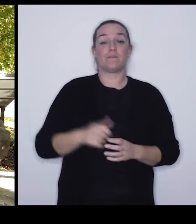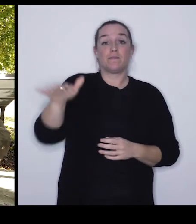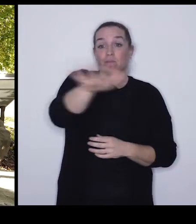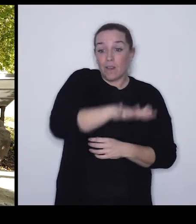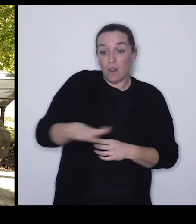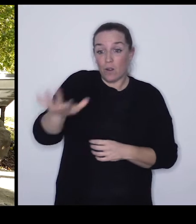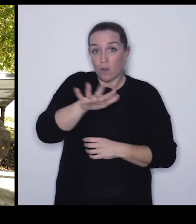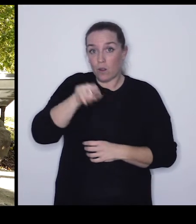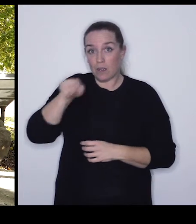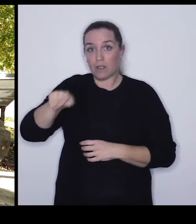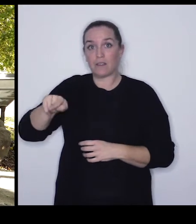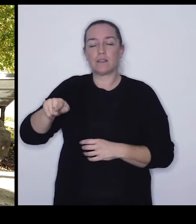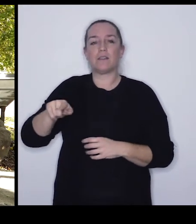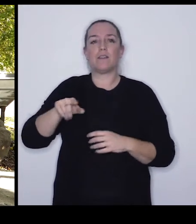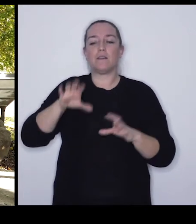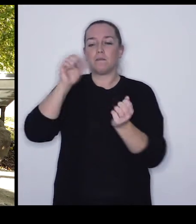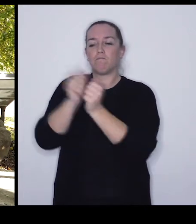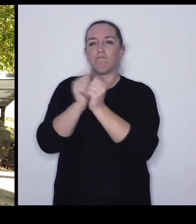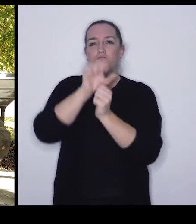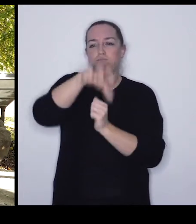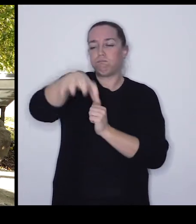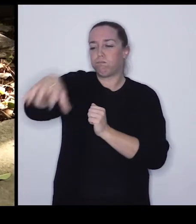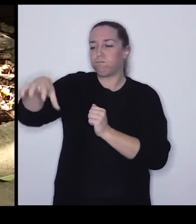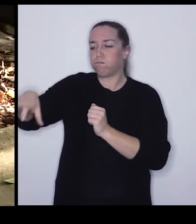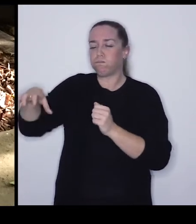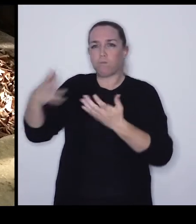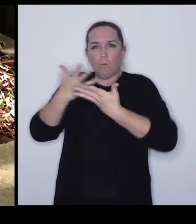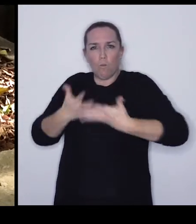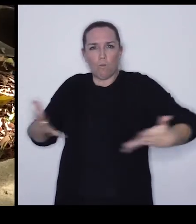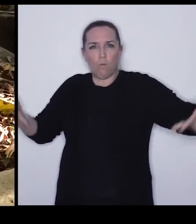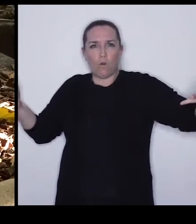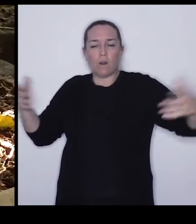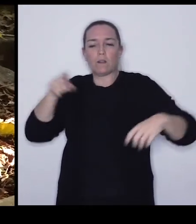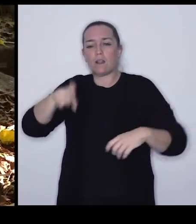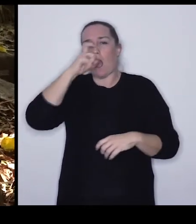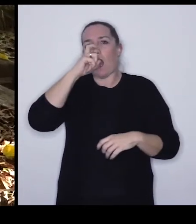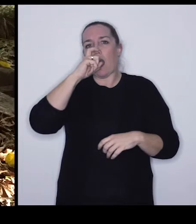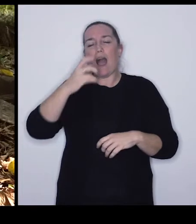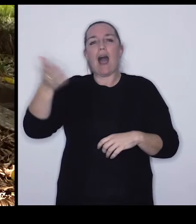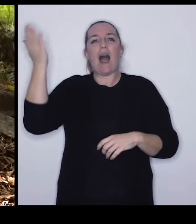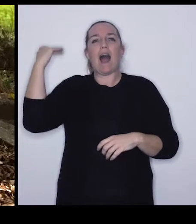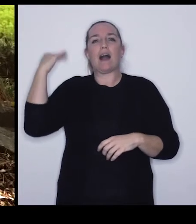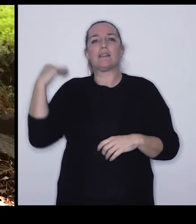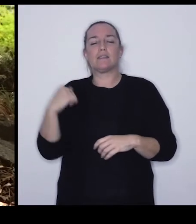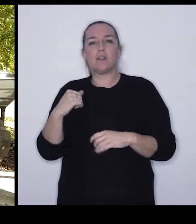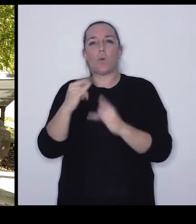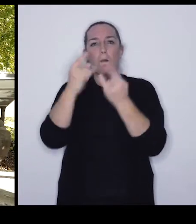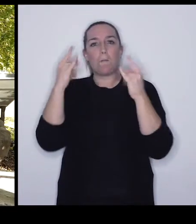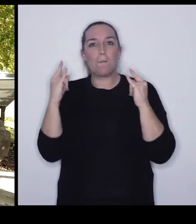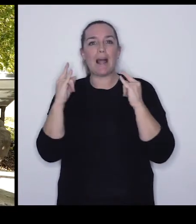Y en esta parte tenemos otra colección bien distinta como veis... ...de fósiles de gran tamaño, de antiguas